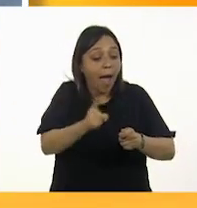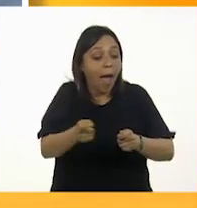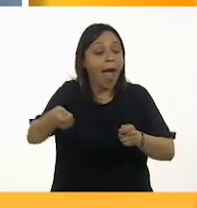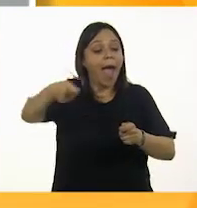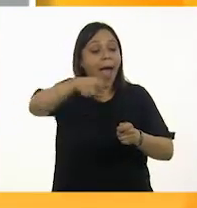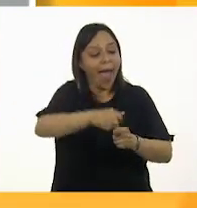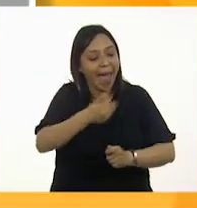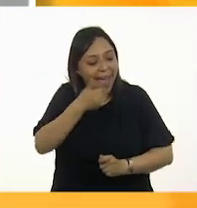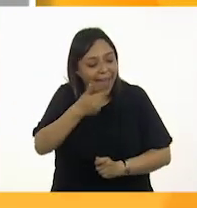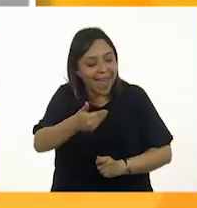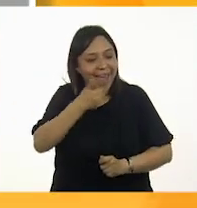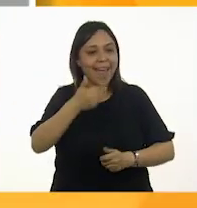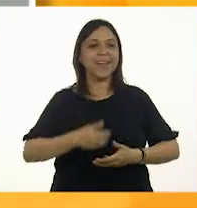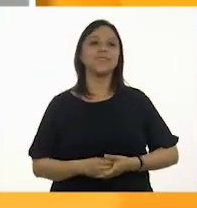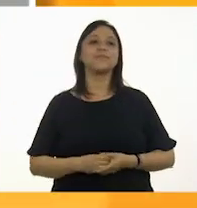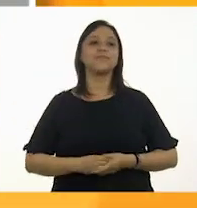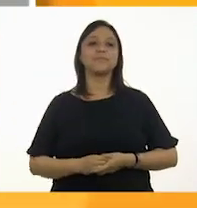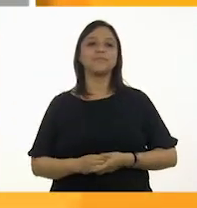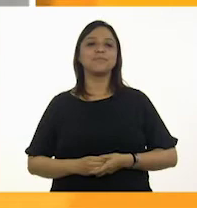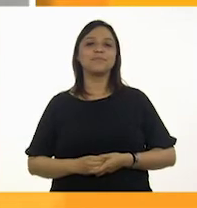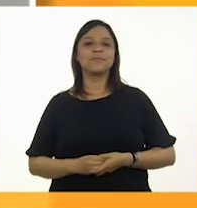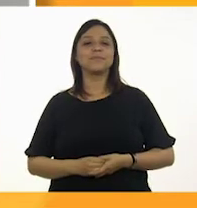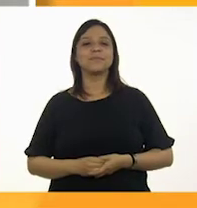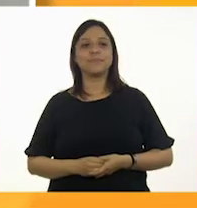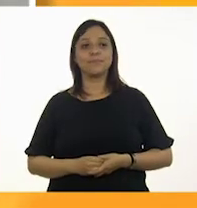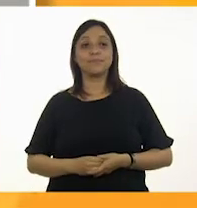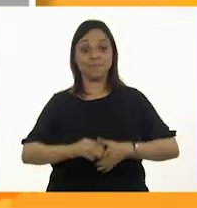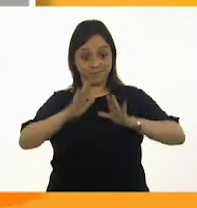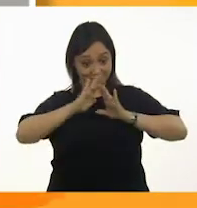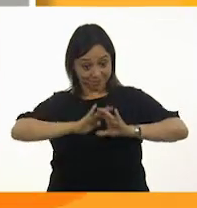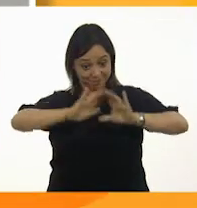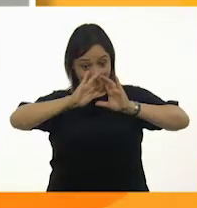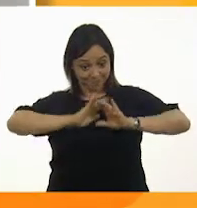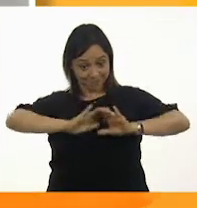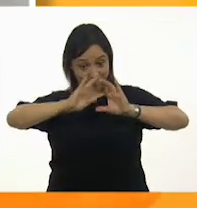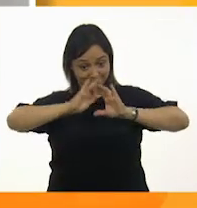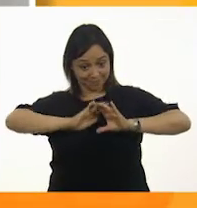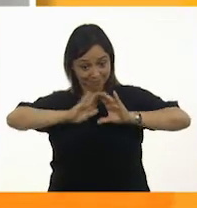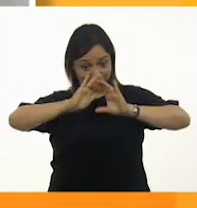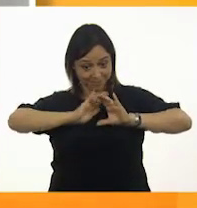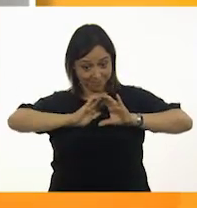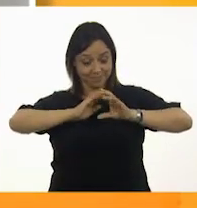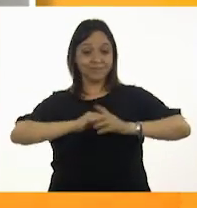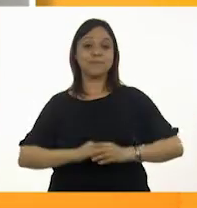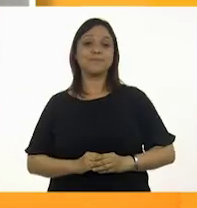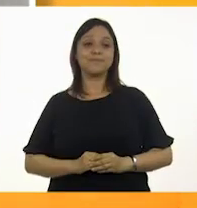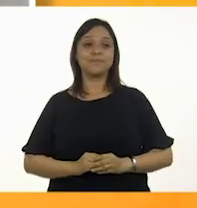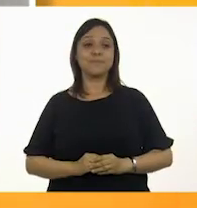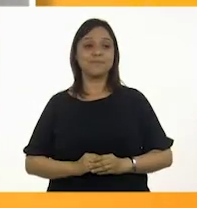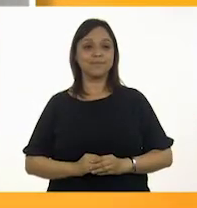Lili, el lenguaje está ligado